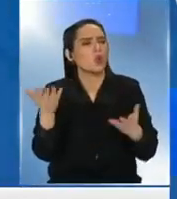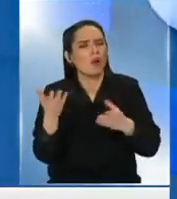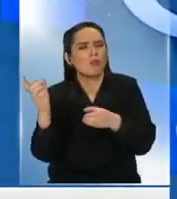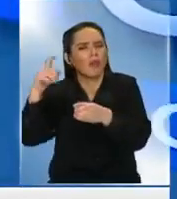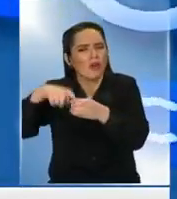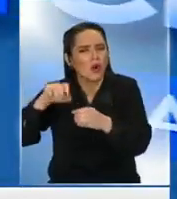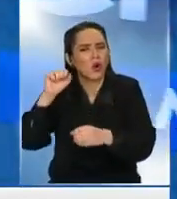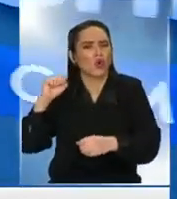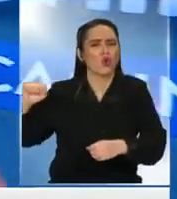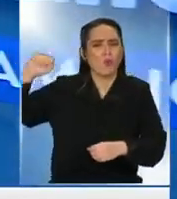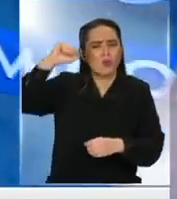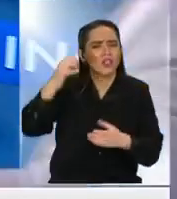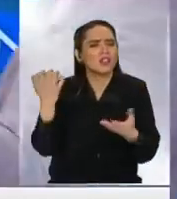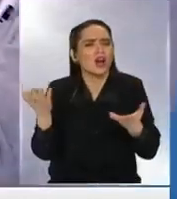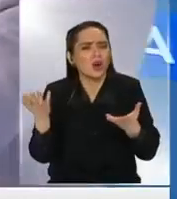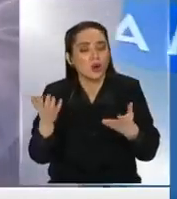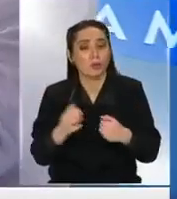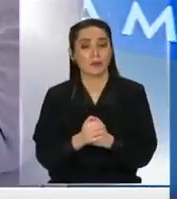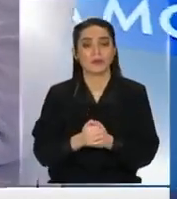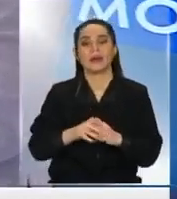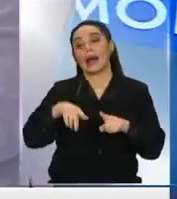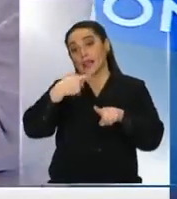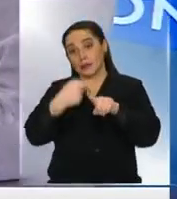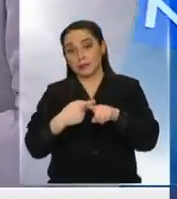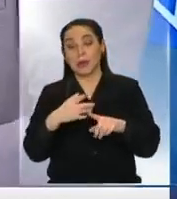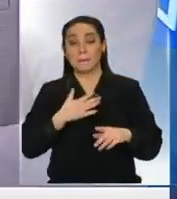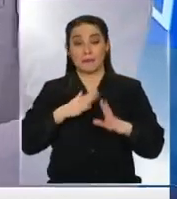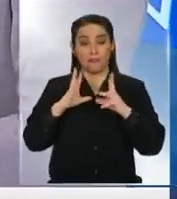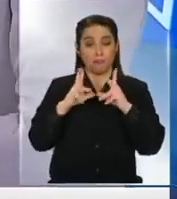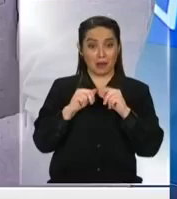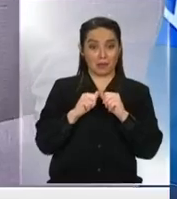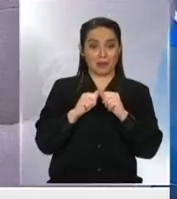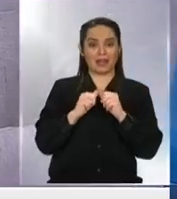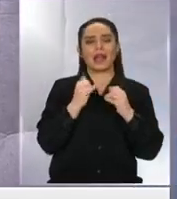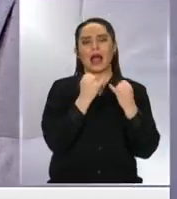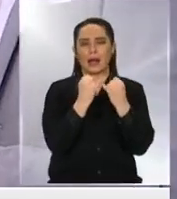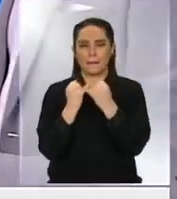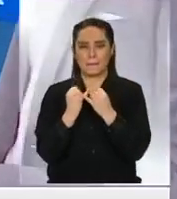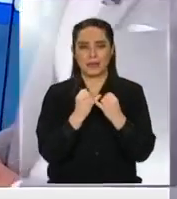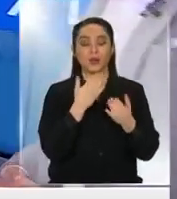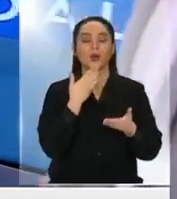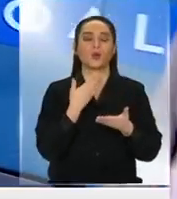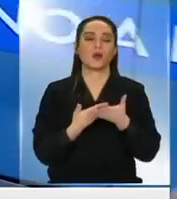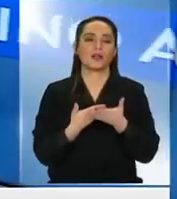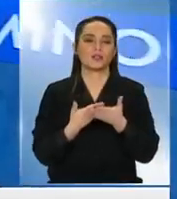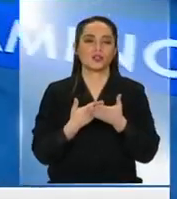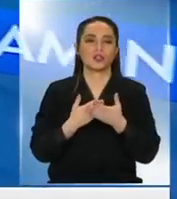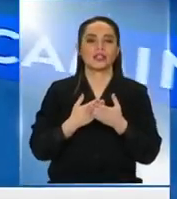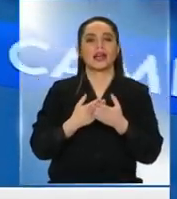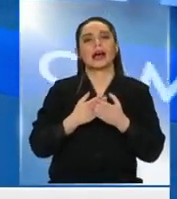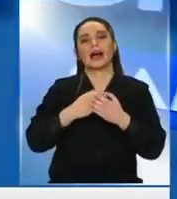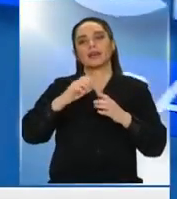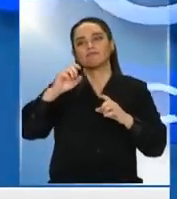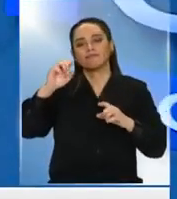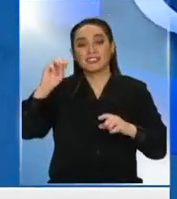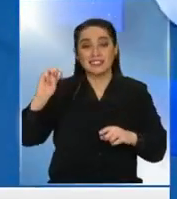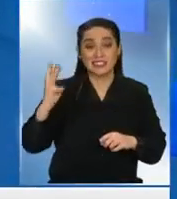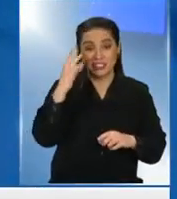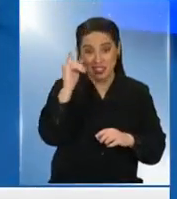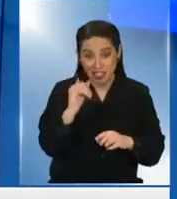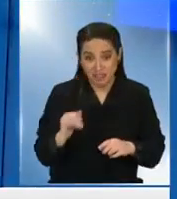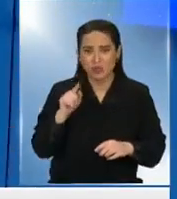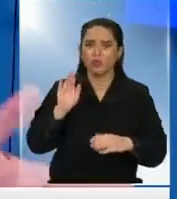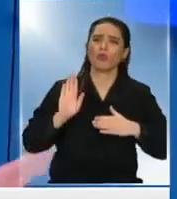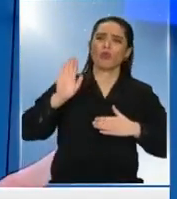O sea, te dijeron, como comunista, no va a llegar nunca. Y mi familia, y mi amigo, cuando tercera vez que era candidato, pero vaya a seguir